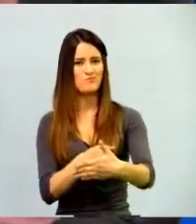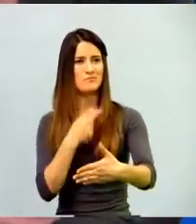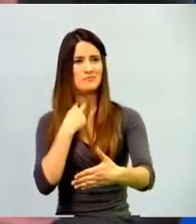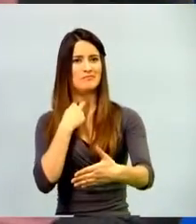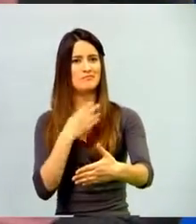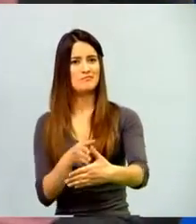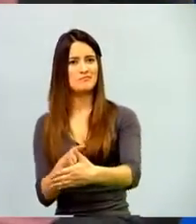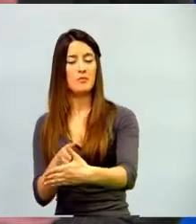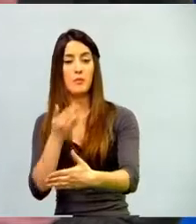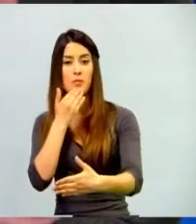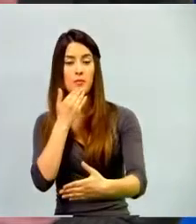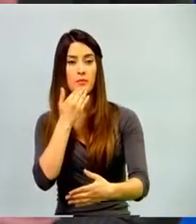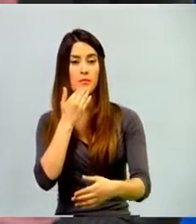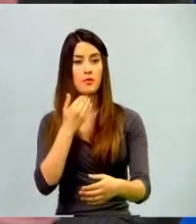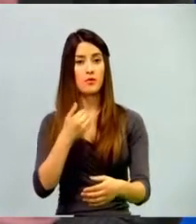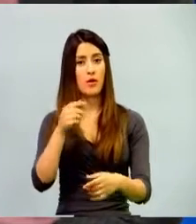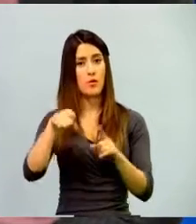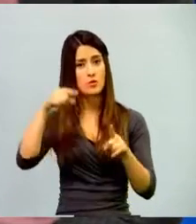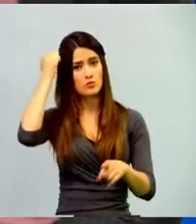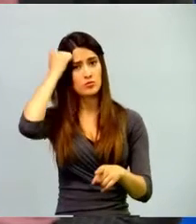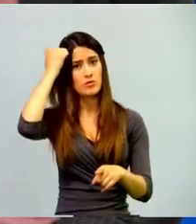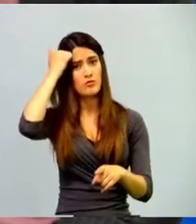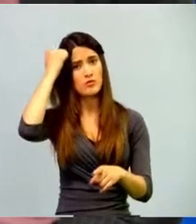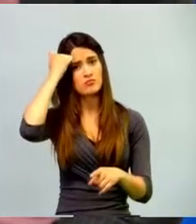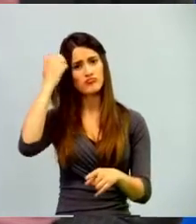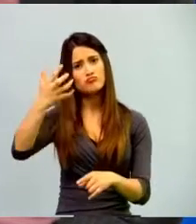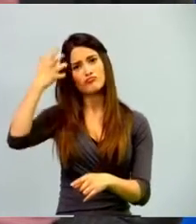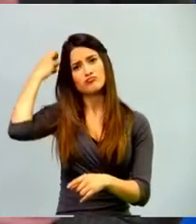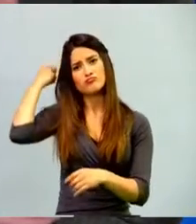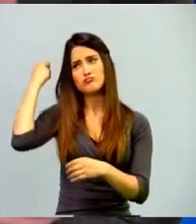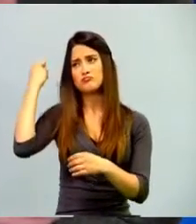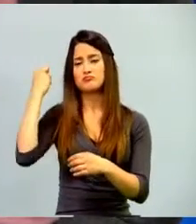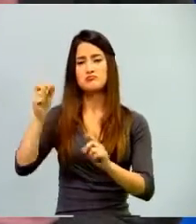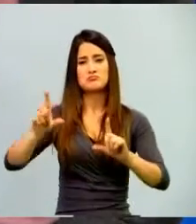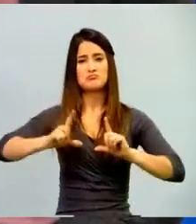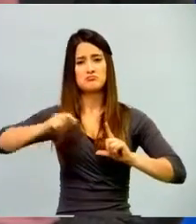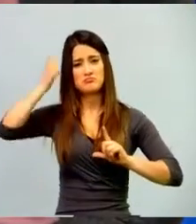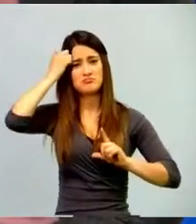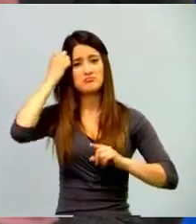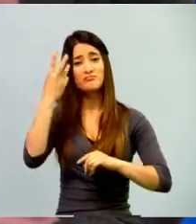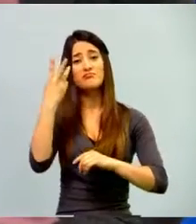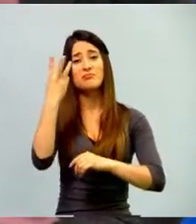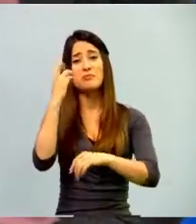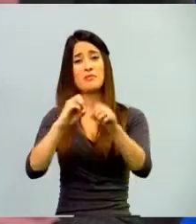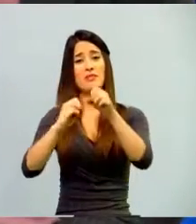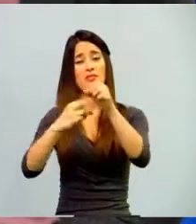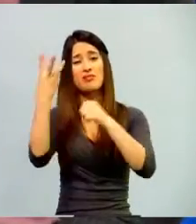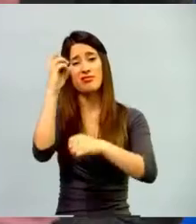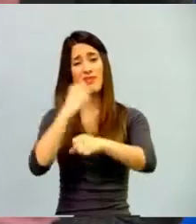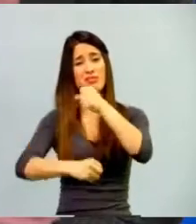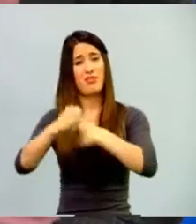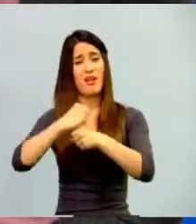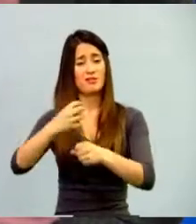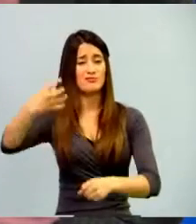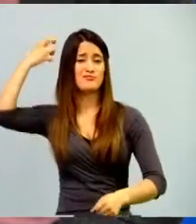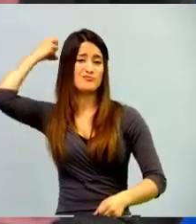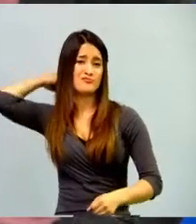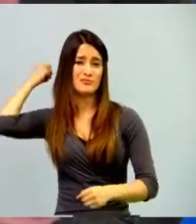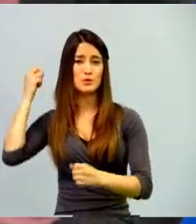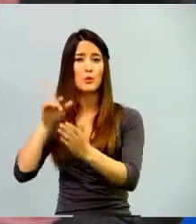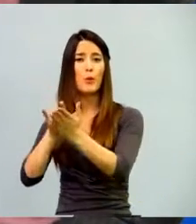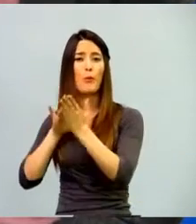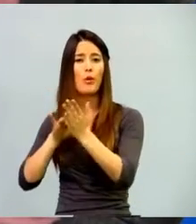que estaba en el colegio treinta años en un modelo tradicional, llegar de un momento a otro a romper ese modelo y